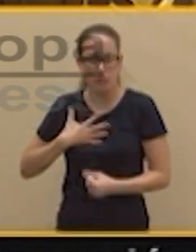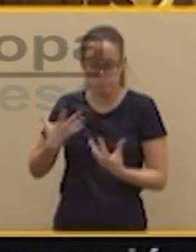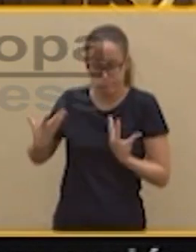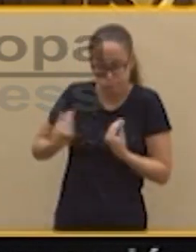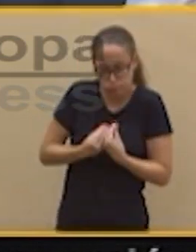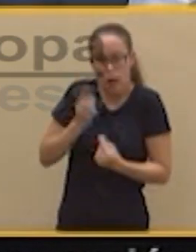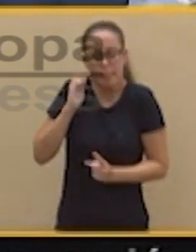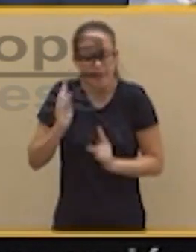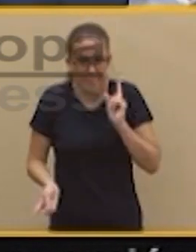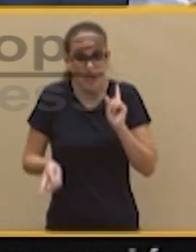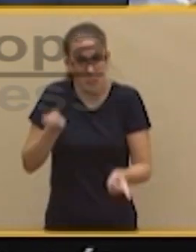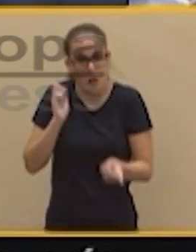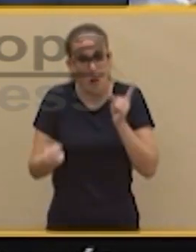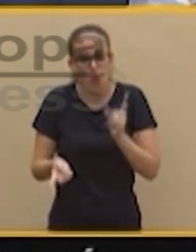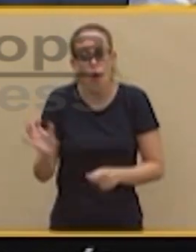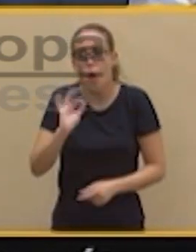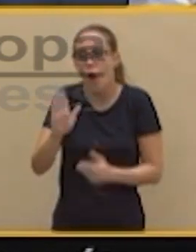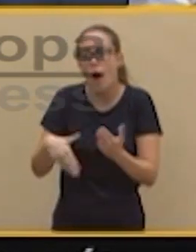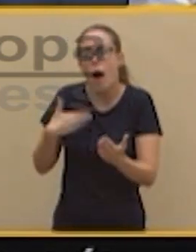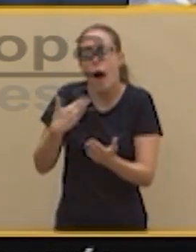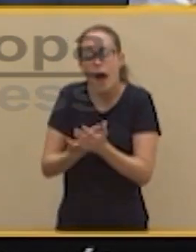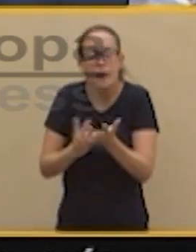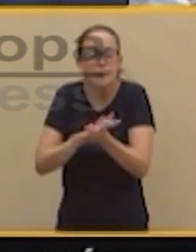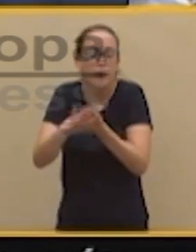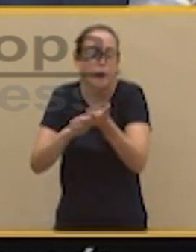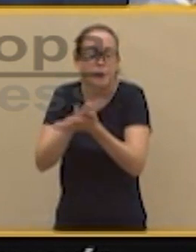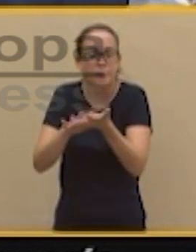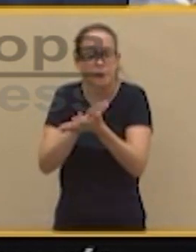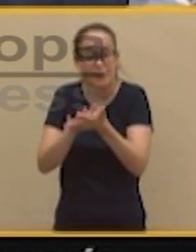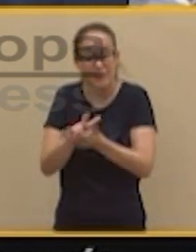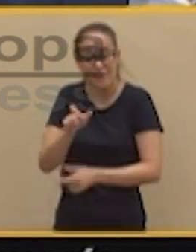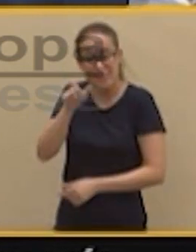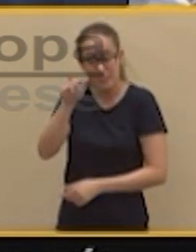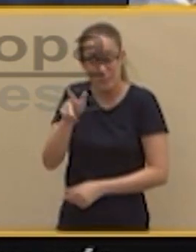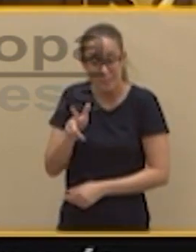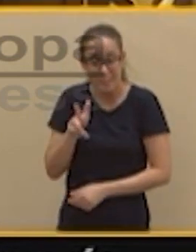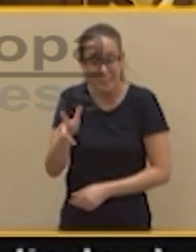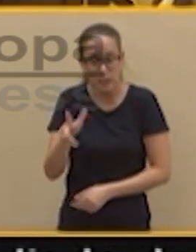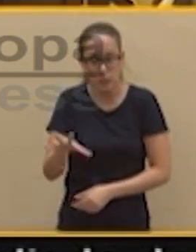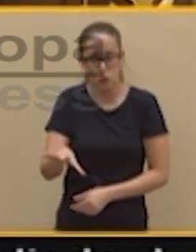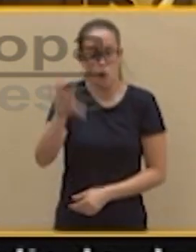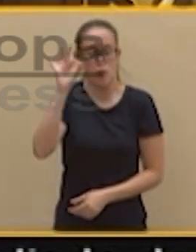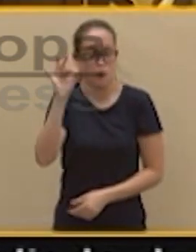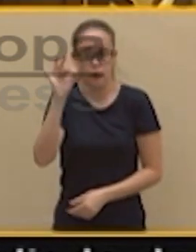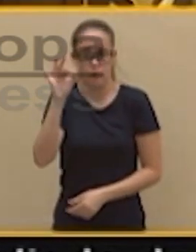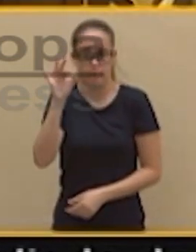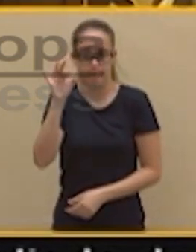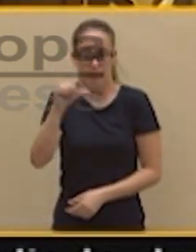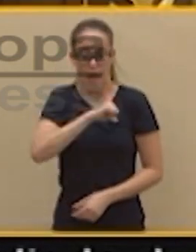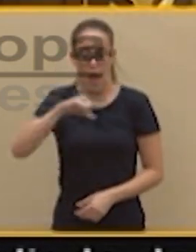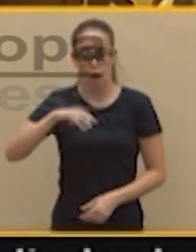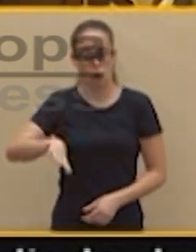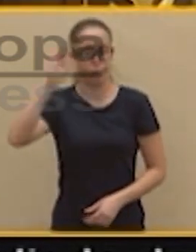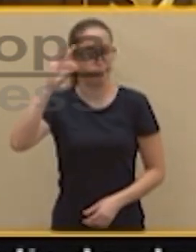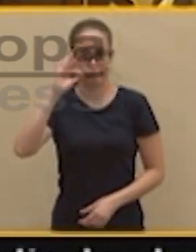que no había renegado del derecho a decidir, es decir, de la propia autodeterminación. Lo hizo, es verdad,